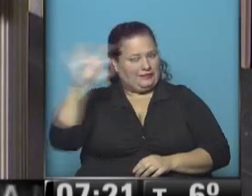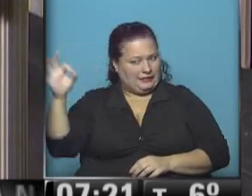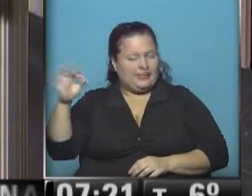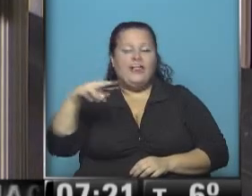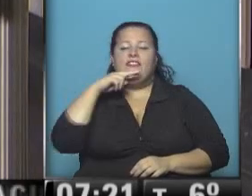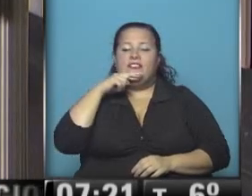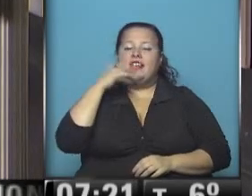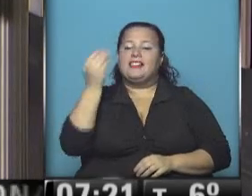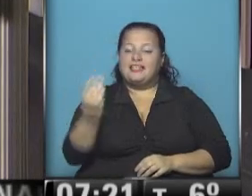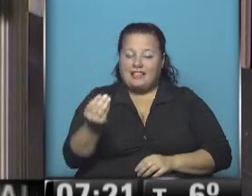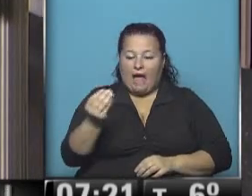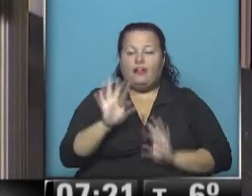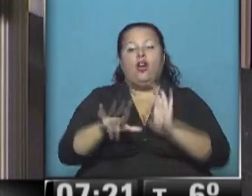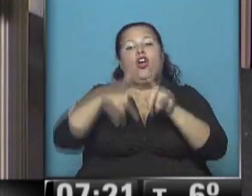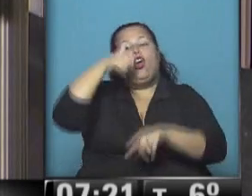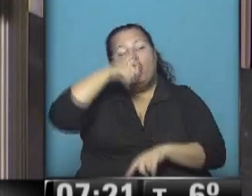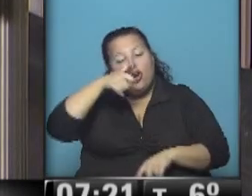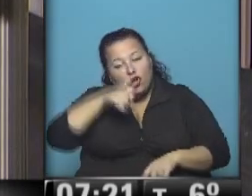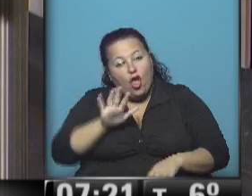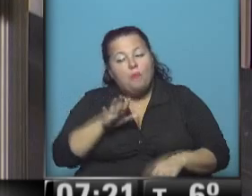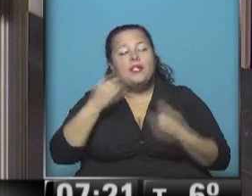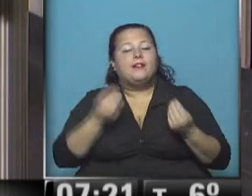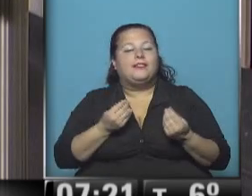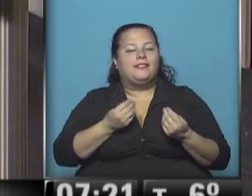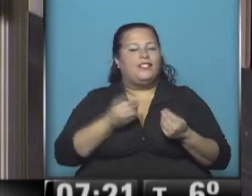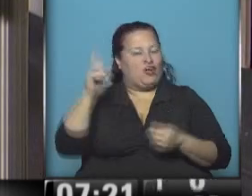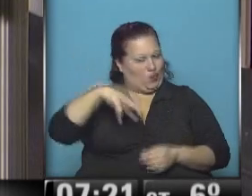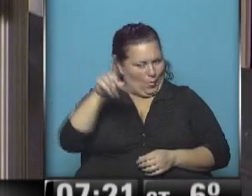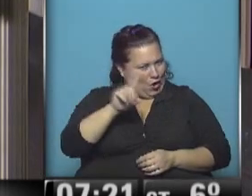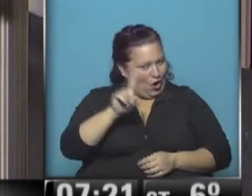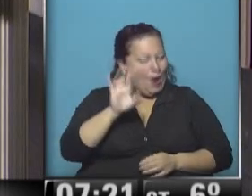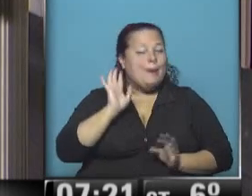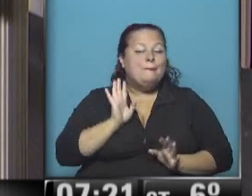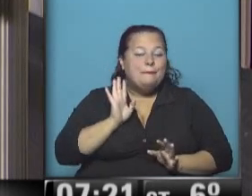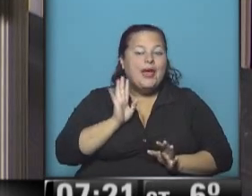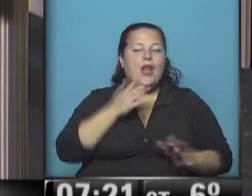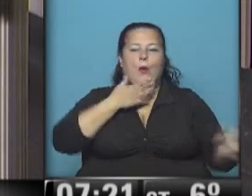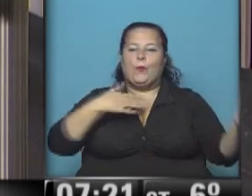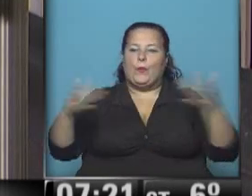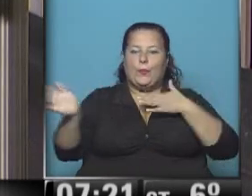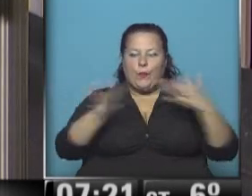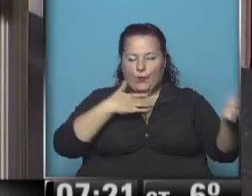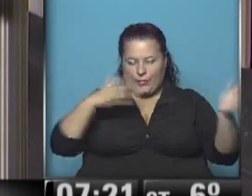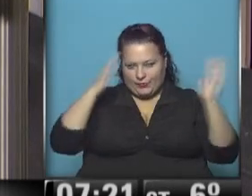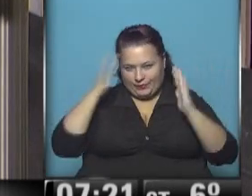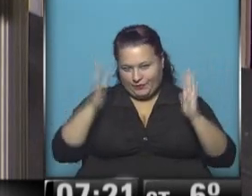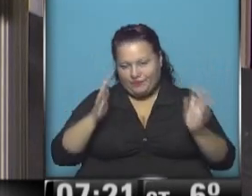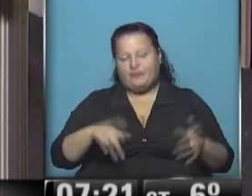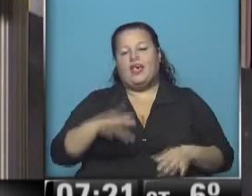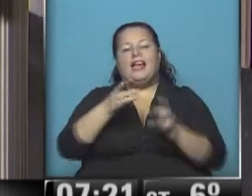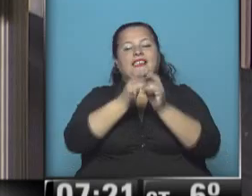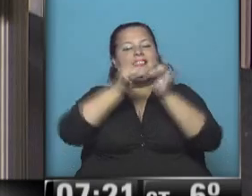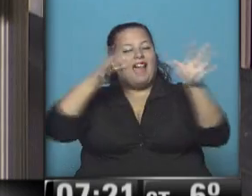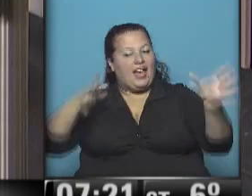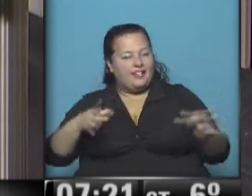viernes, sábado, el domingo, lo que se va a destacar, no, no va a llover. Pero el viento, ¿cómo va a soplar? Tafí